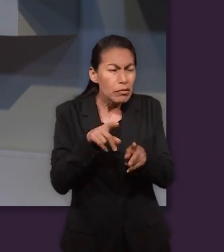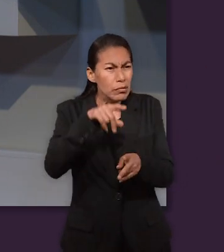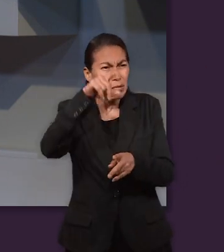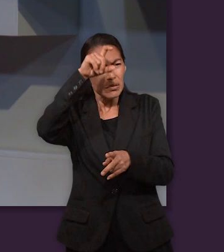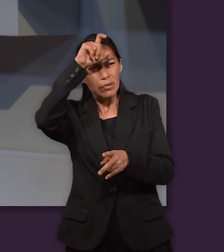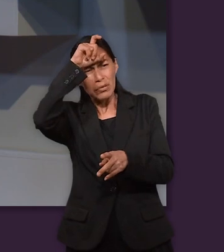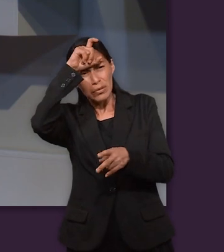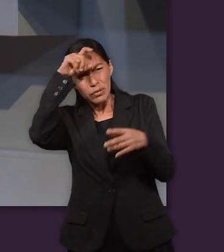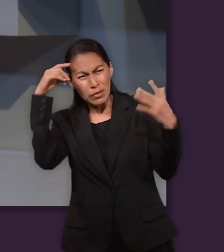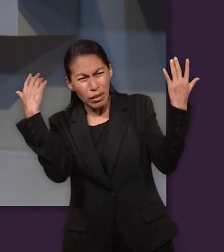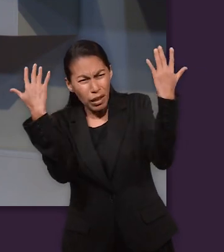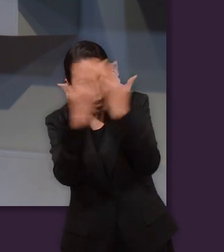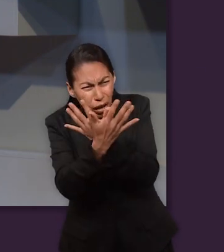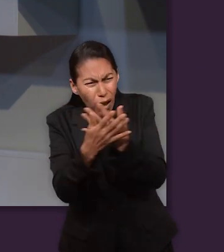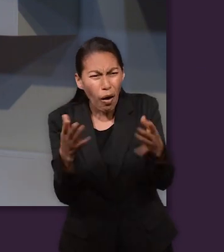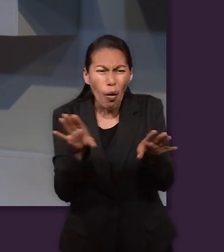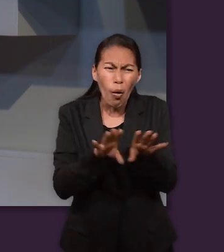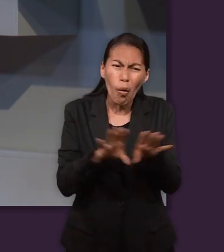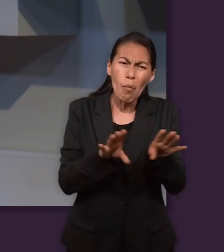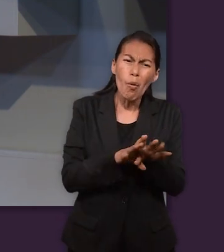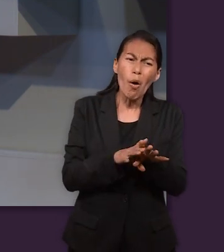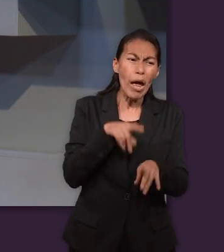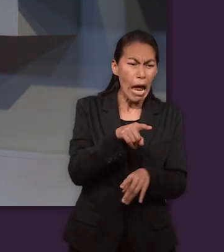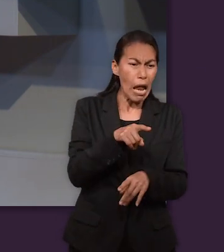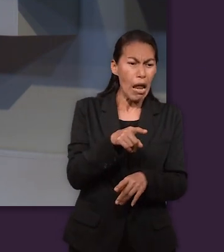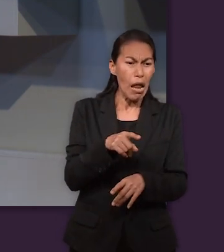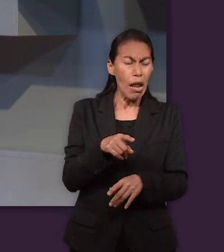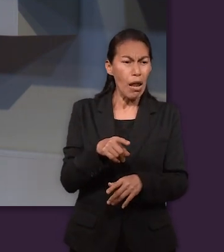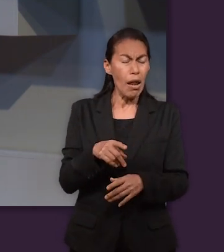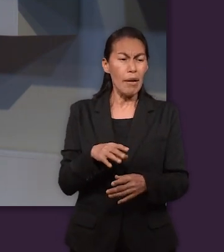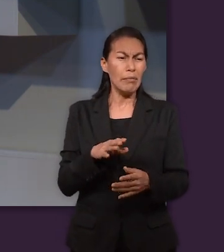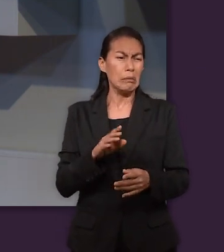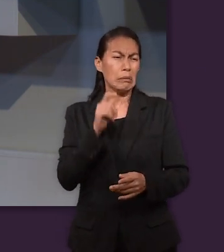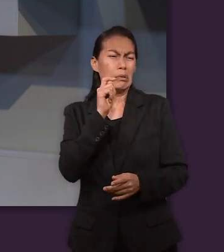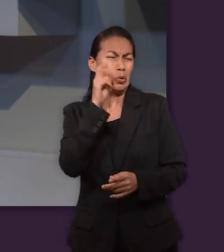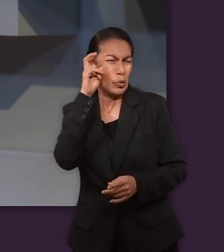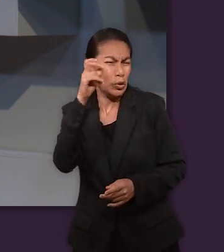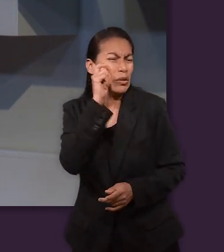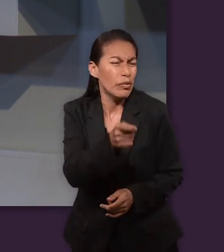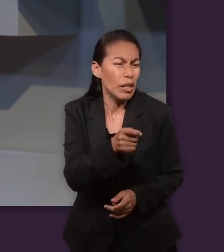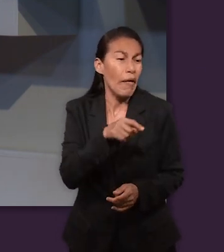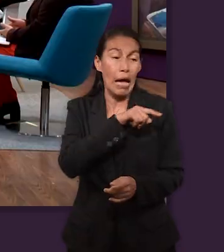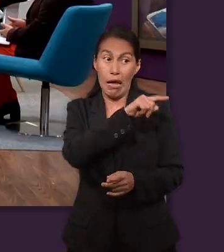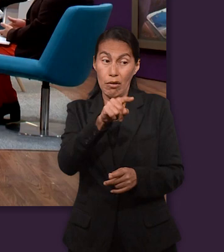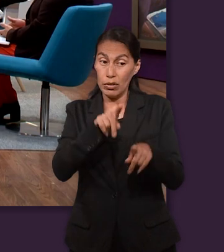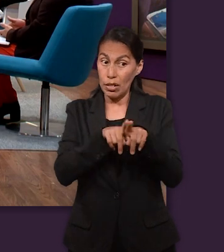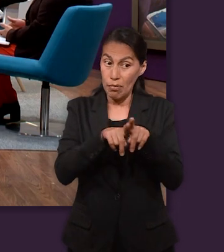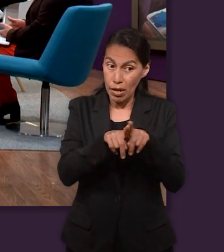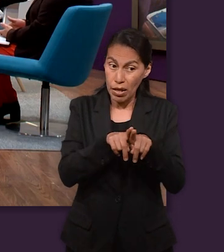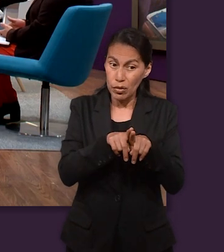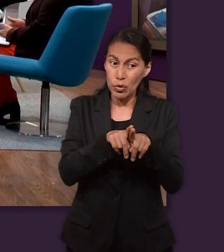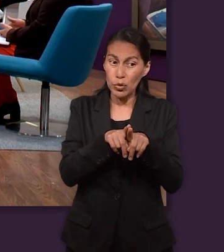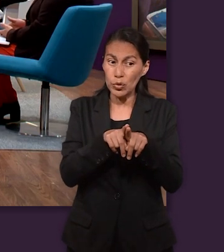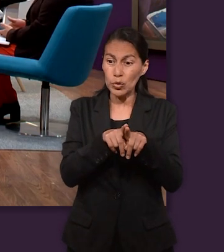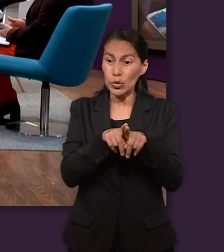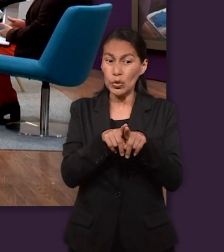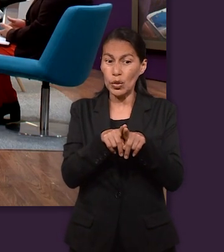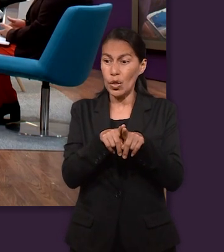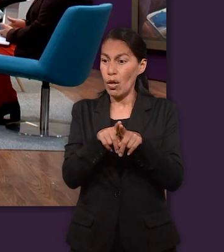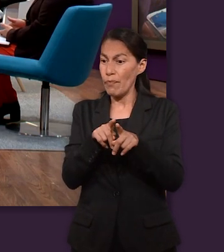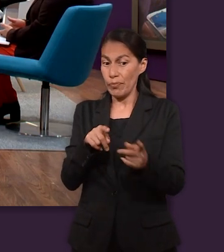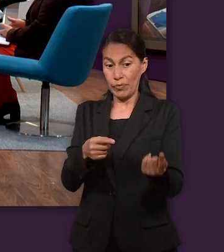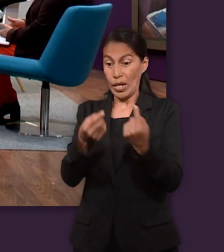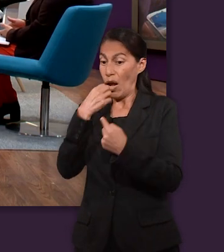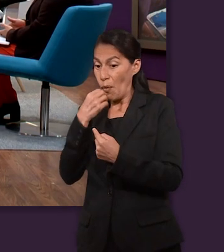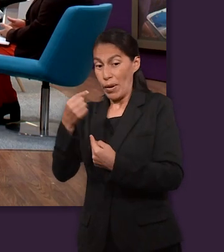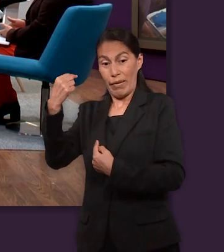forma literal, que en algún momento sus hermanos se iban a postrar ante él. Pero también lo que representaba a las gavillas era lo del trigo, lo que ellos comían. Él les estaba